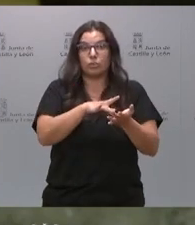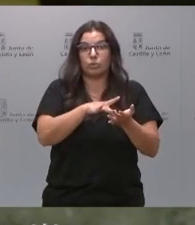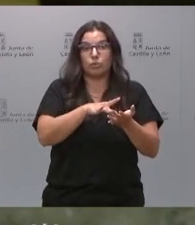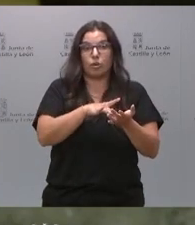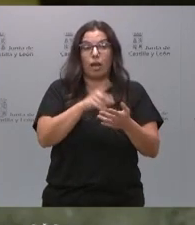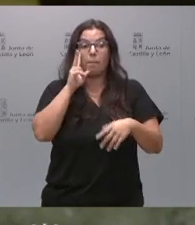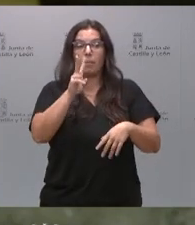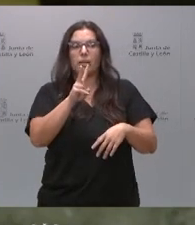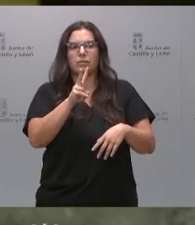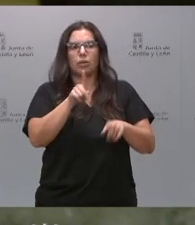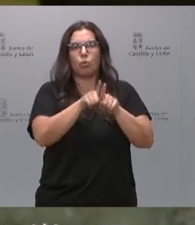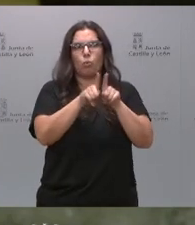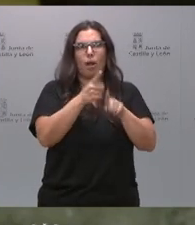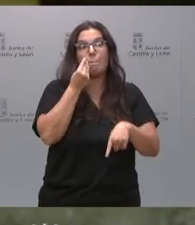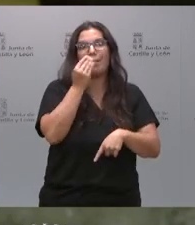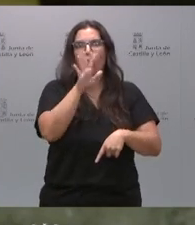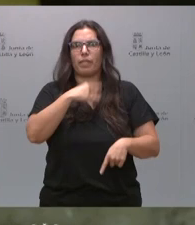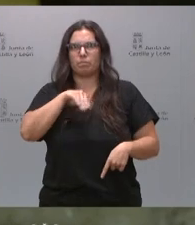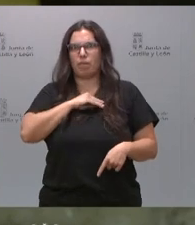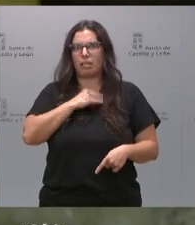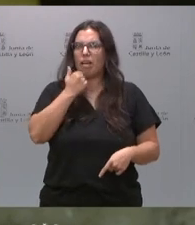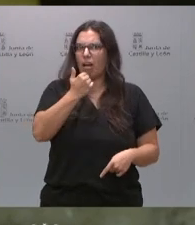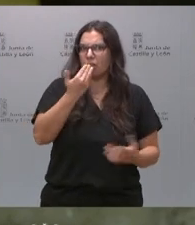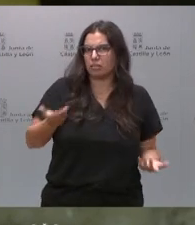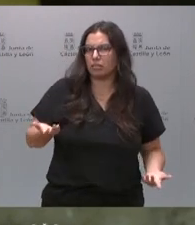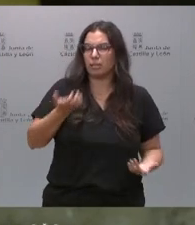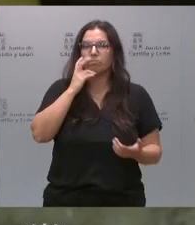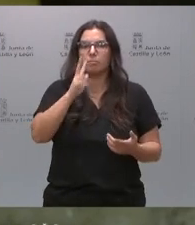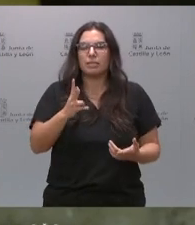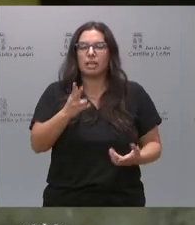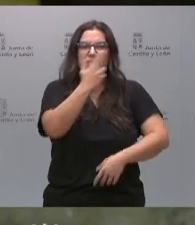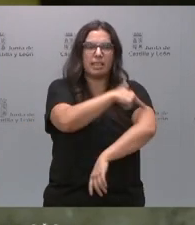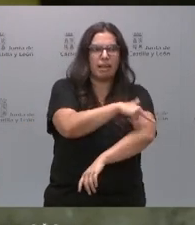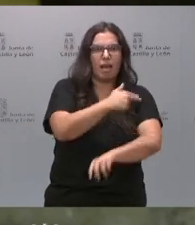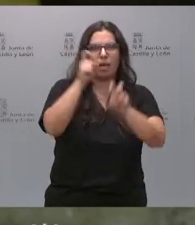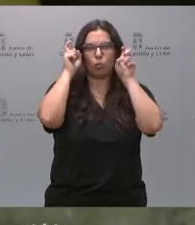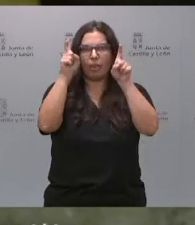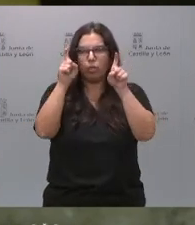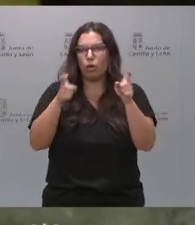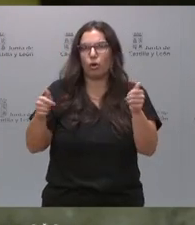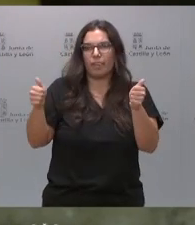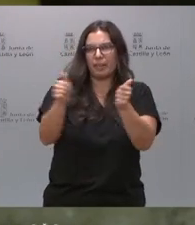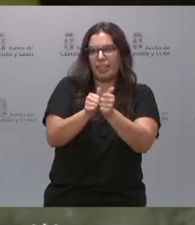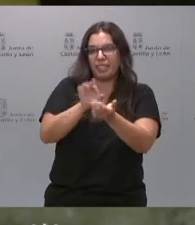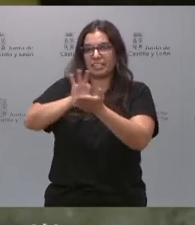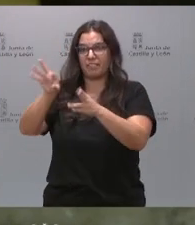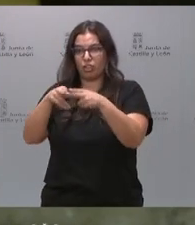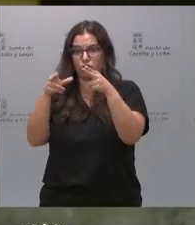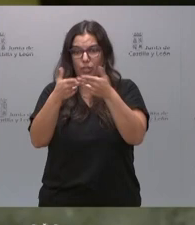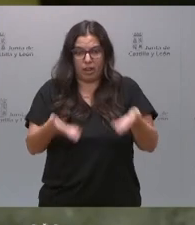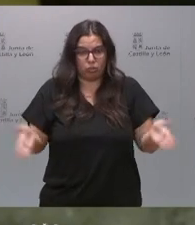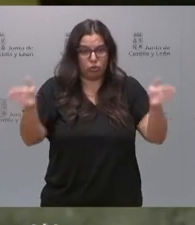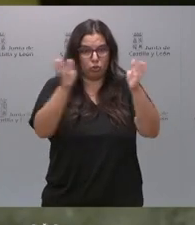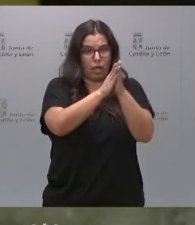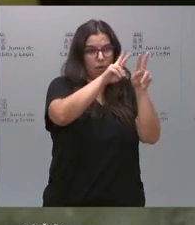mejores de España. Si uno hace un paquete global de la sanidad, de la educación, de la dependencia, de los servicios sociales, desde luego creo